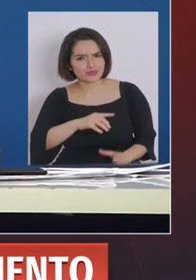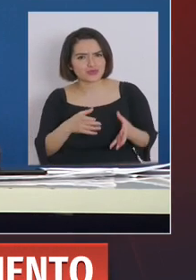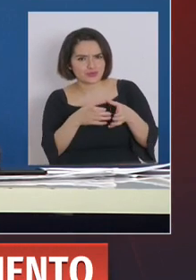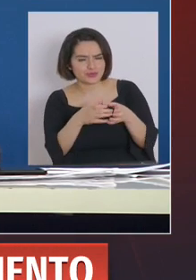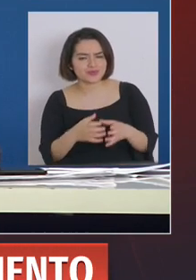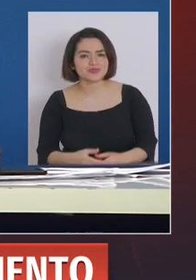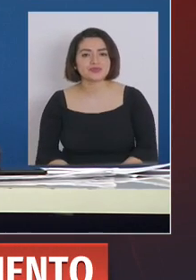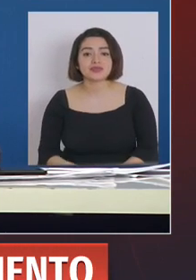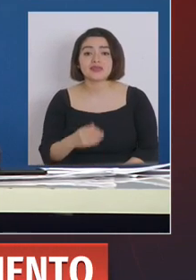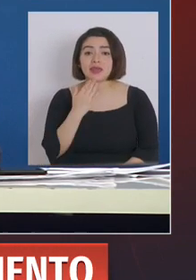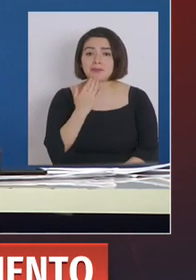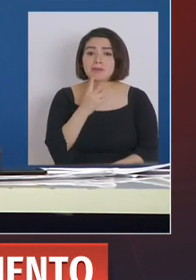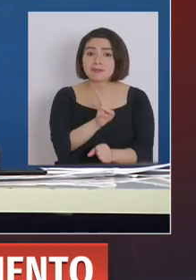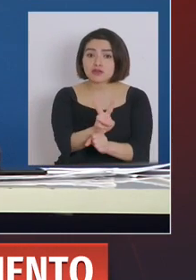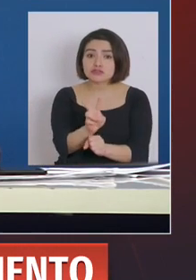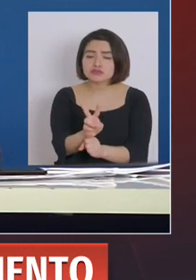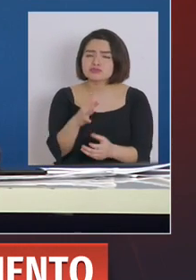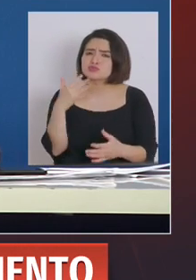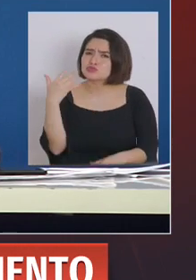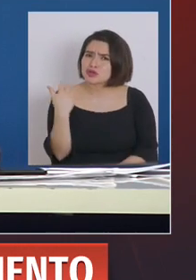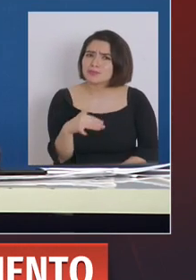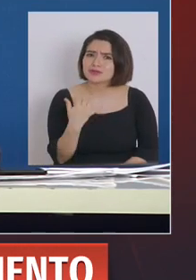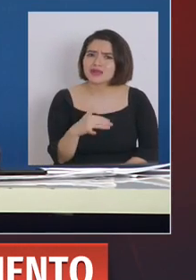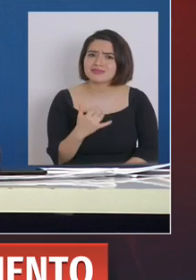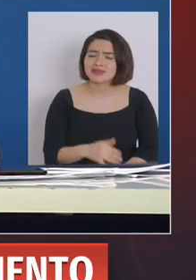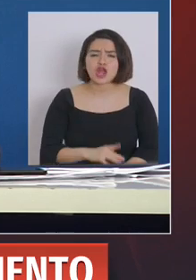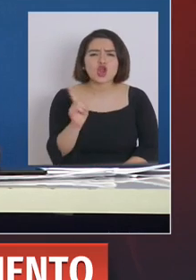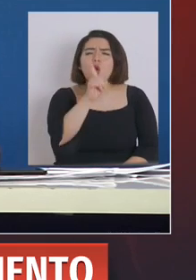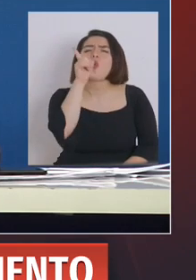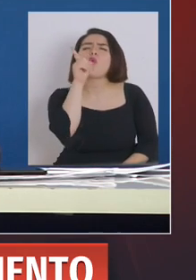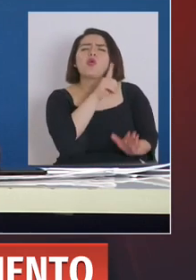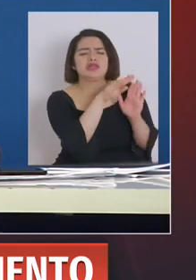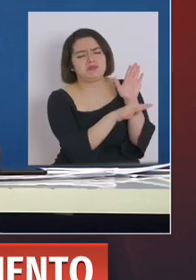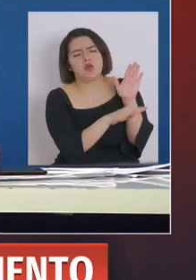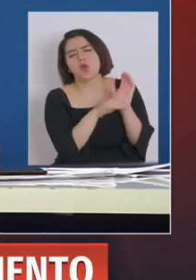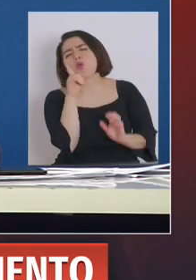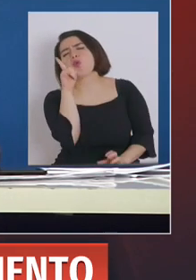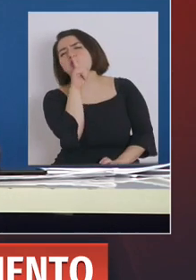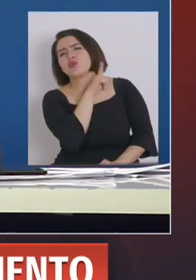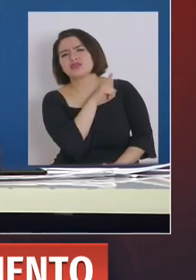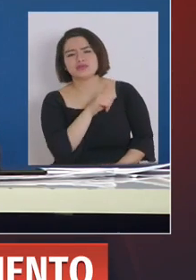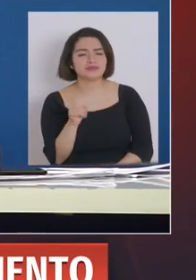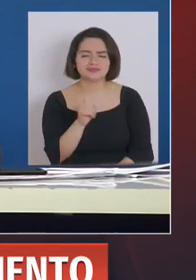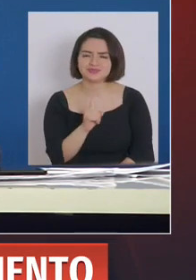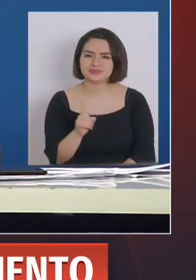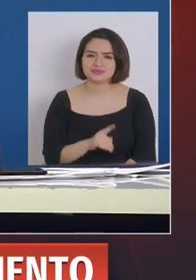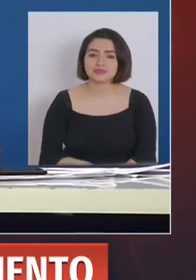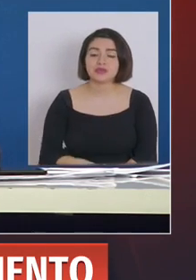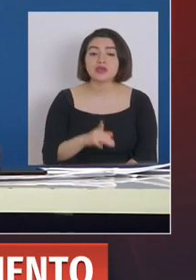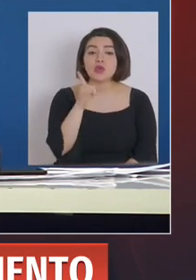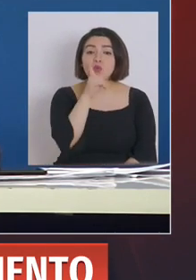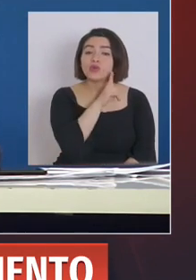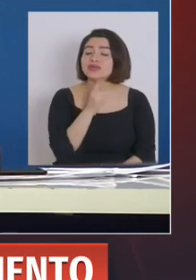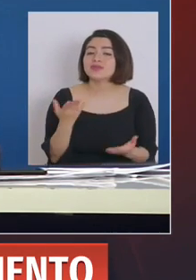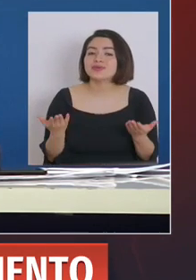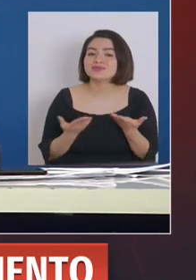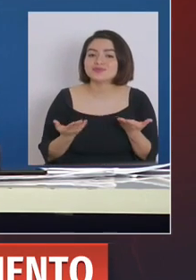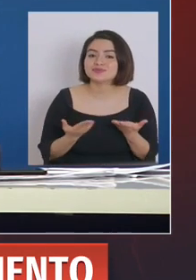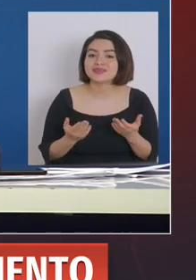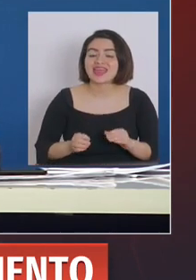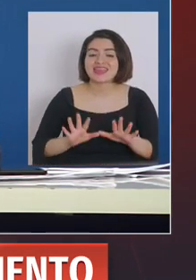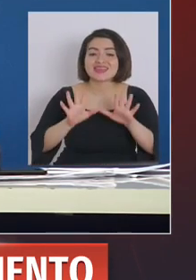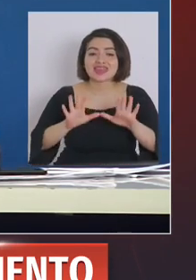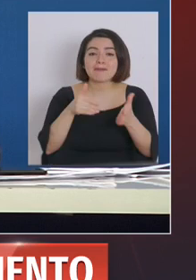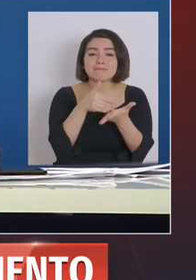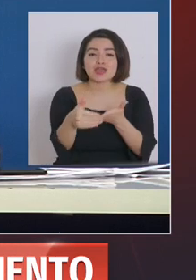para nosotros los profesores también son muy importantes, no es que estén en el último lugar. En el último lugar, si usted ve bien la tabla, están los 10